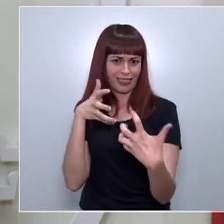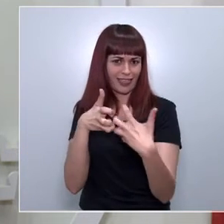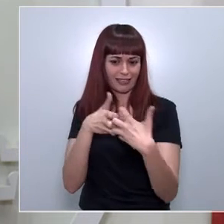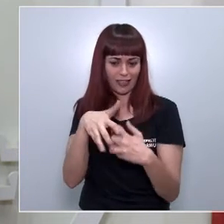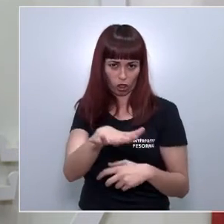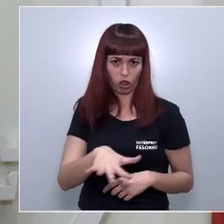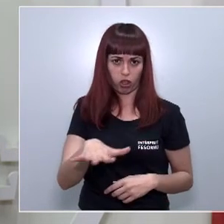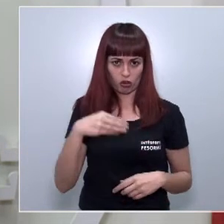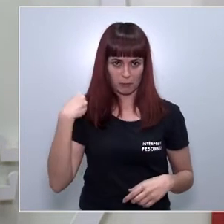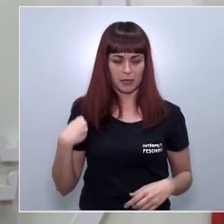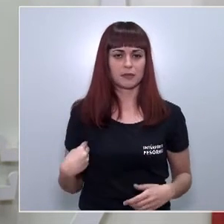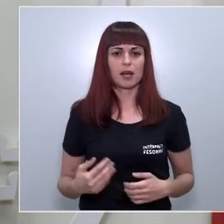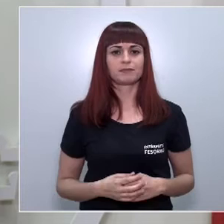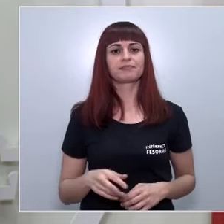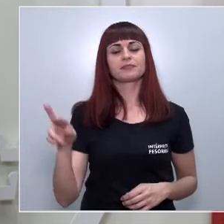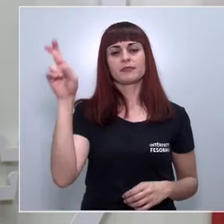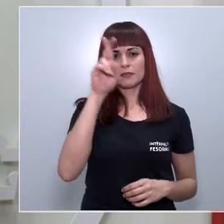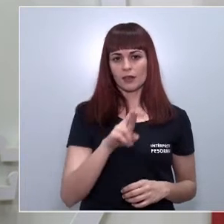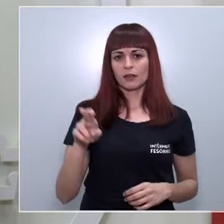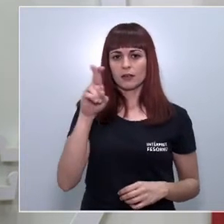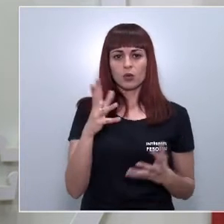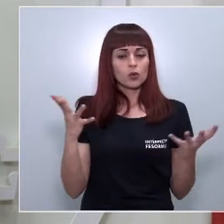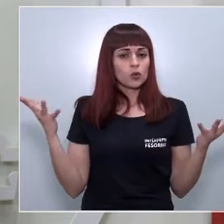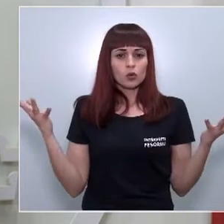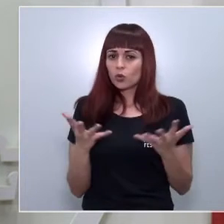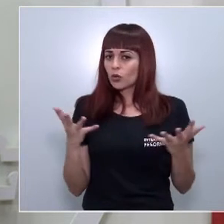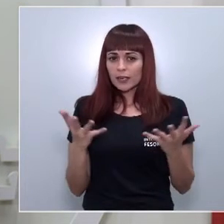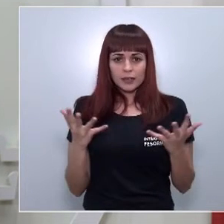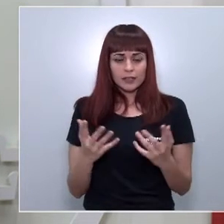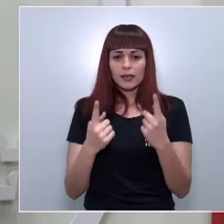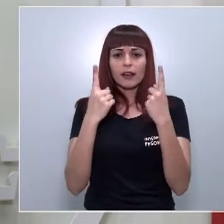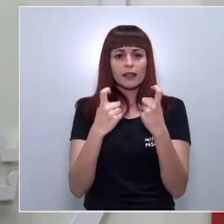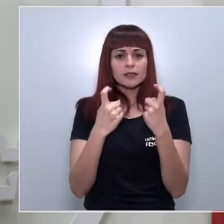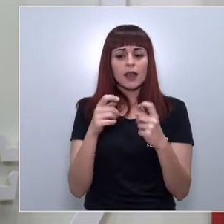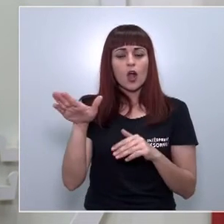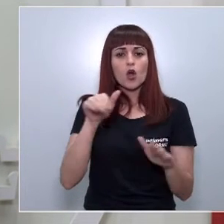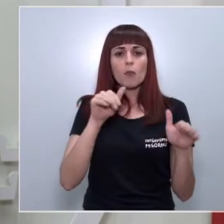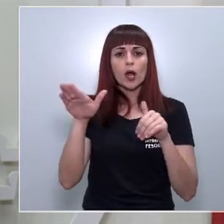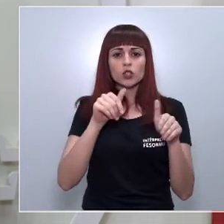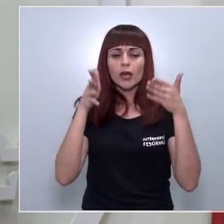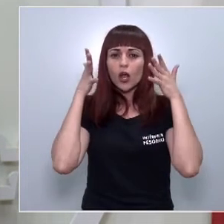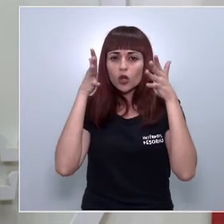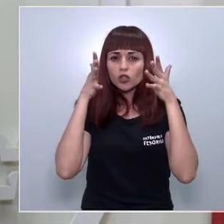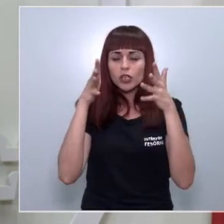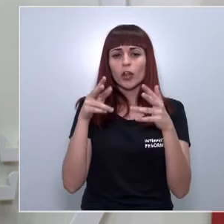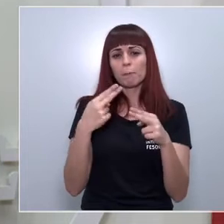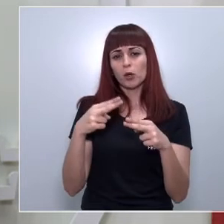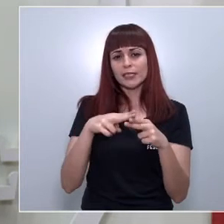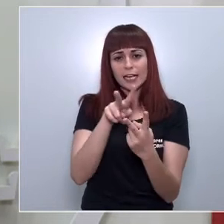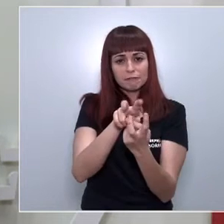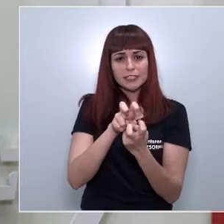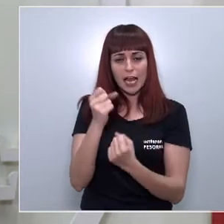en esa vía. Insistimos asimismo en la urgente necesidad de una convocatoria del Consejo de Política Fiscal y Financiera